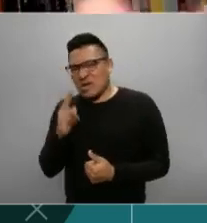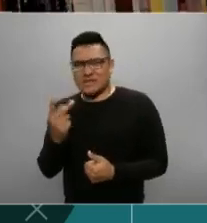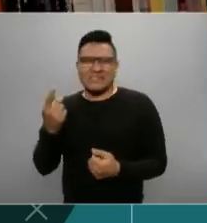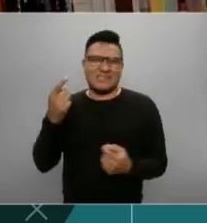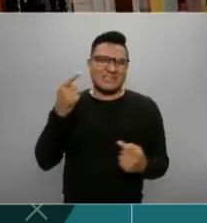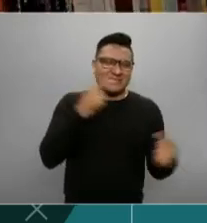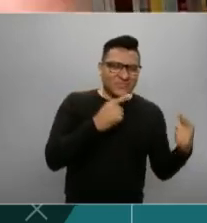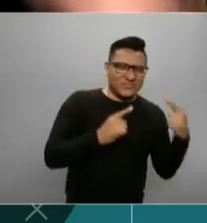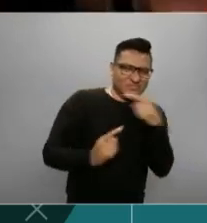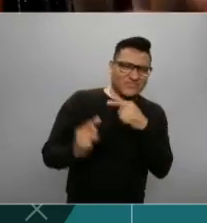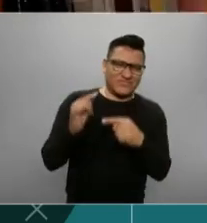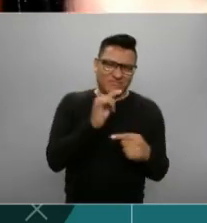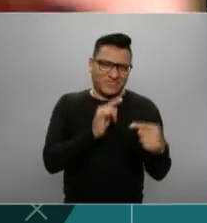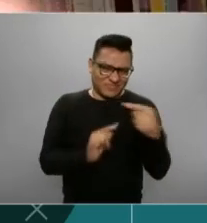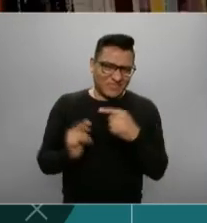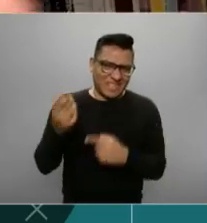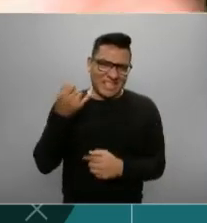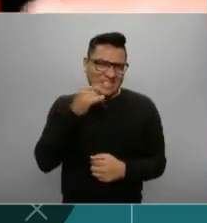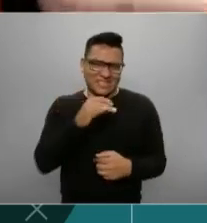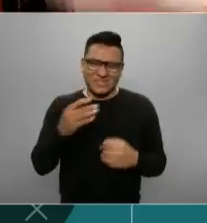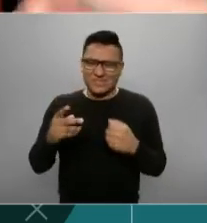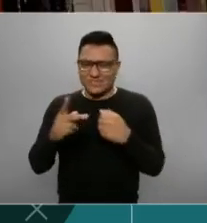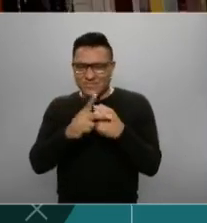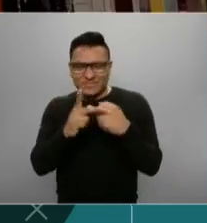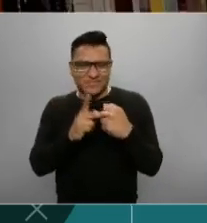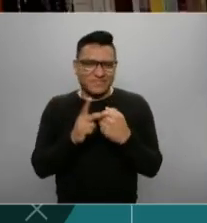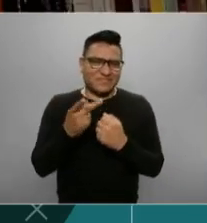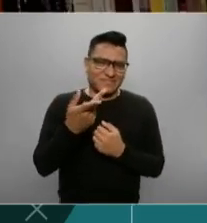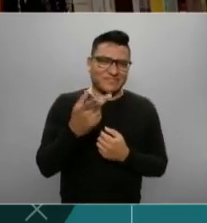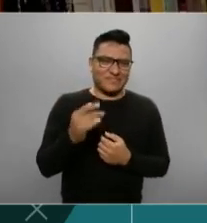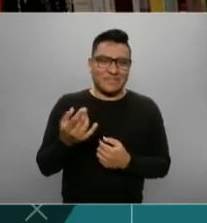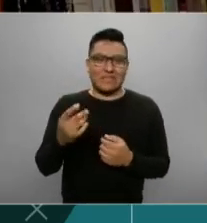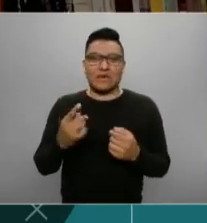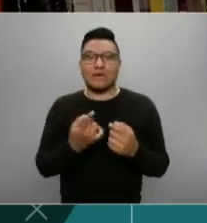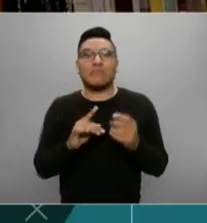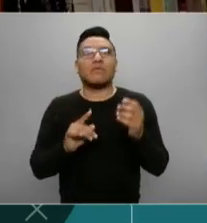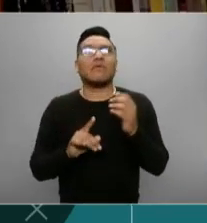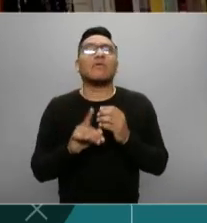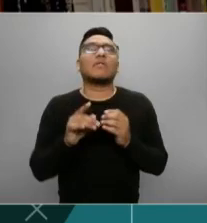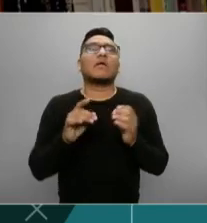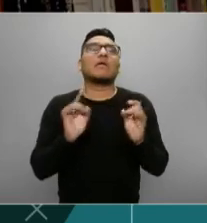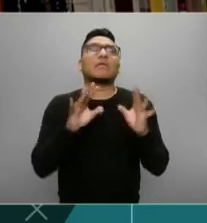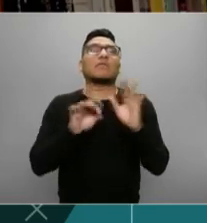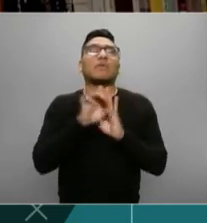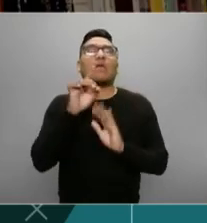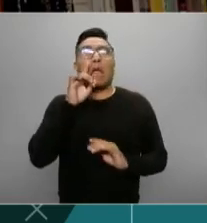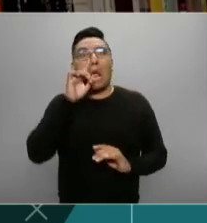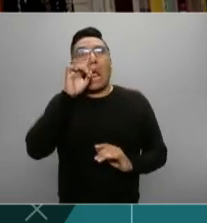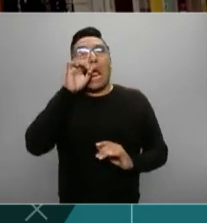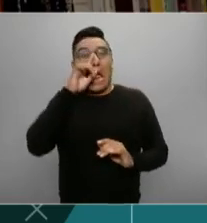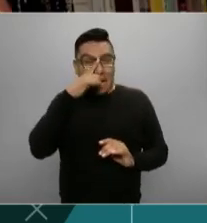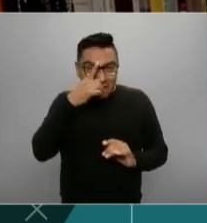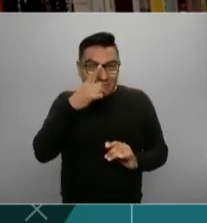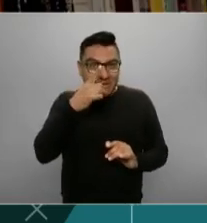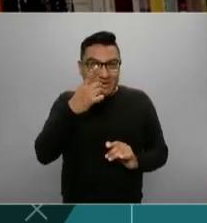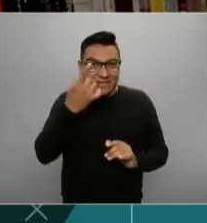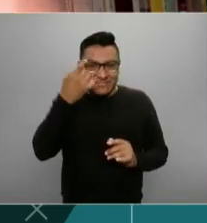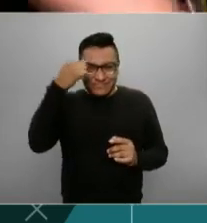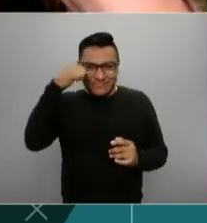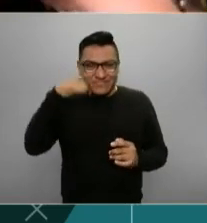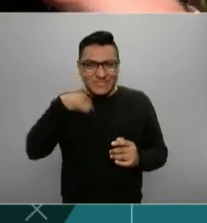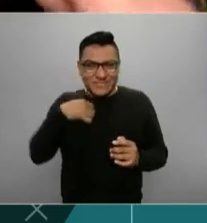rebatinga que va desde hisopos para hacer las muestras de exudados nasofaringios,